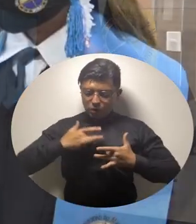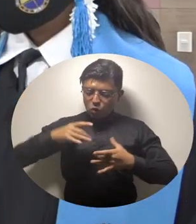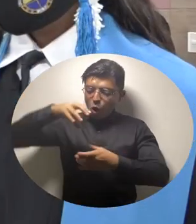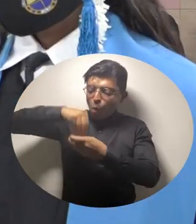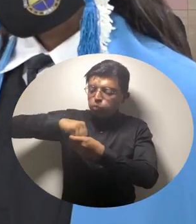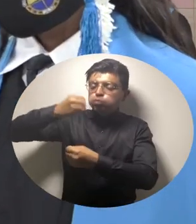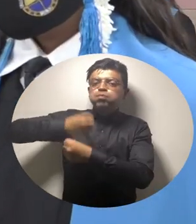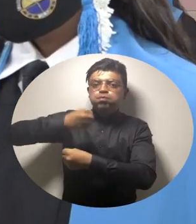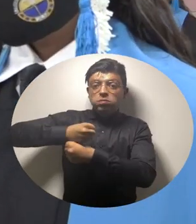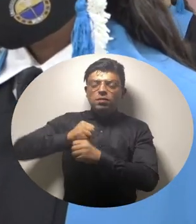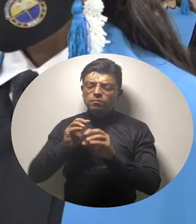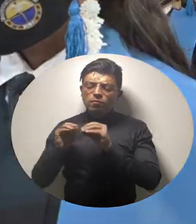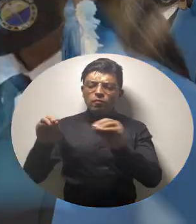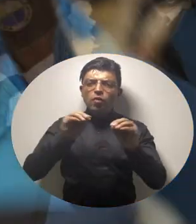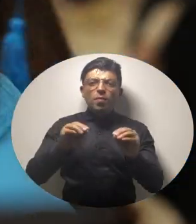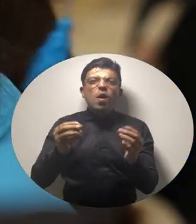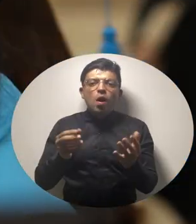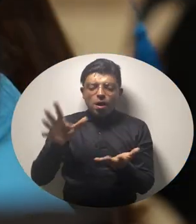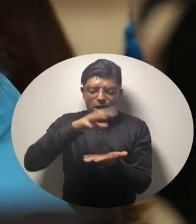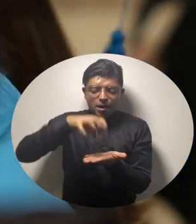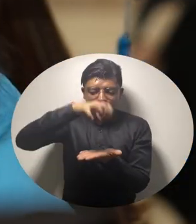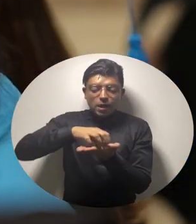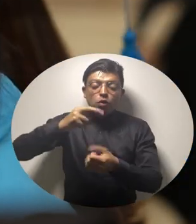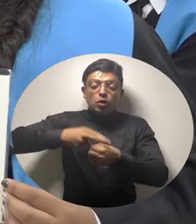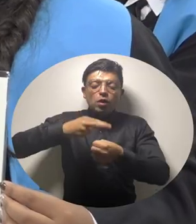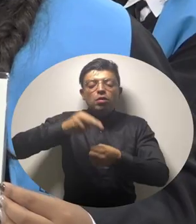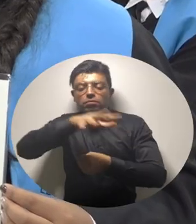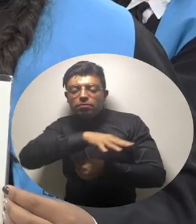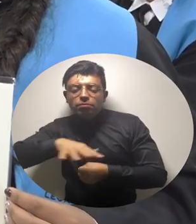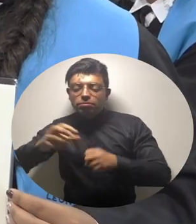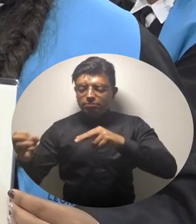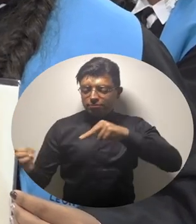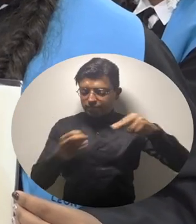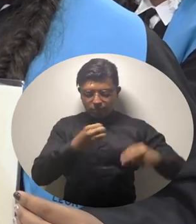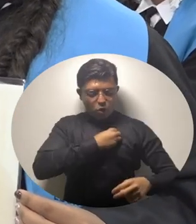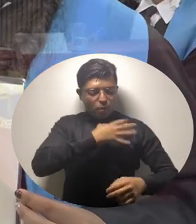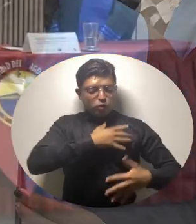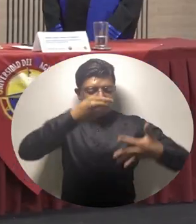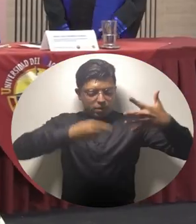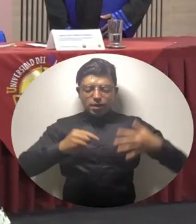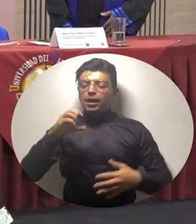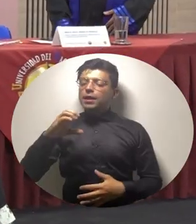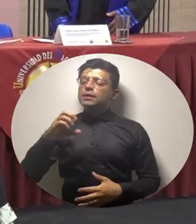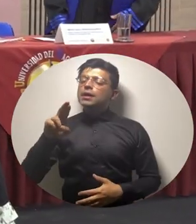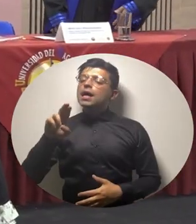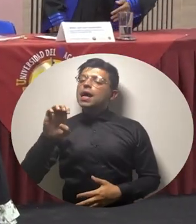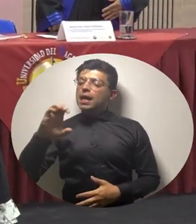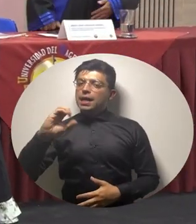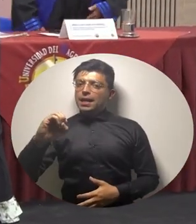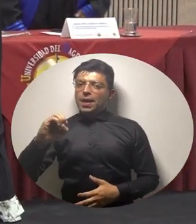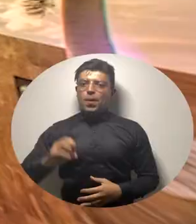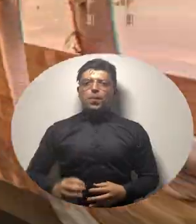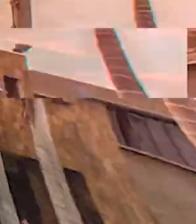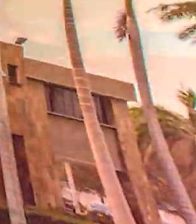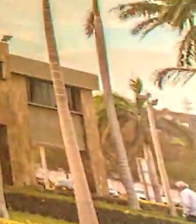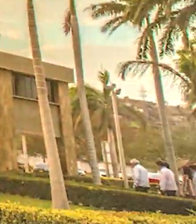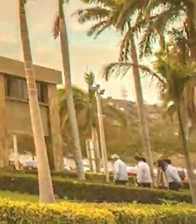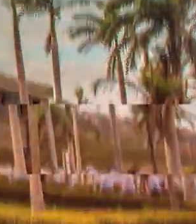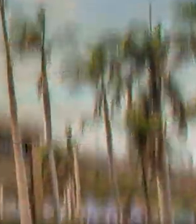seguridad y salud en el trabajo, formados a través del Centro para la Regionalización de la Educación y las Oportunidades CREO.